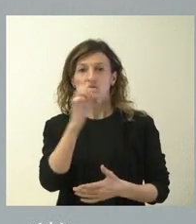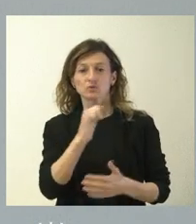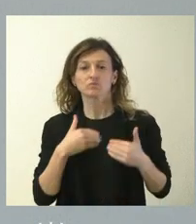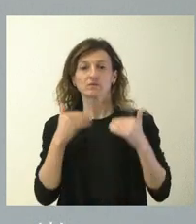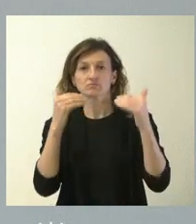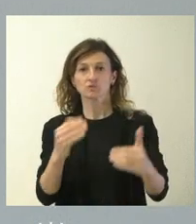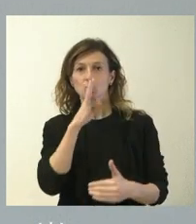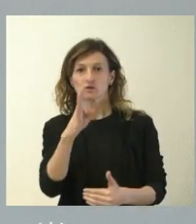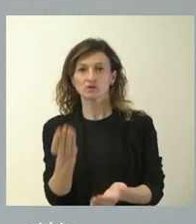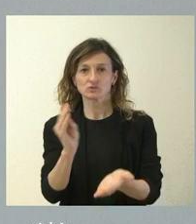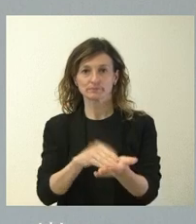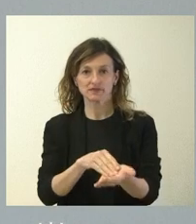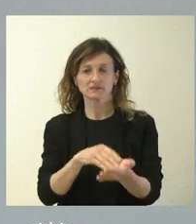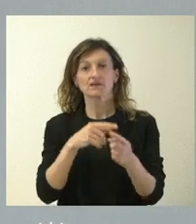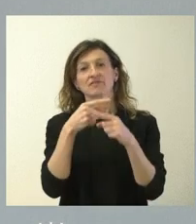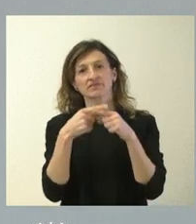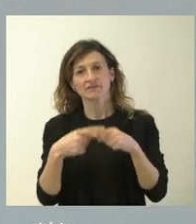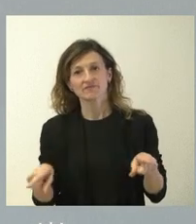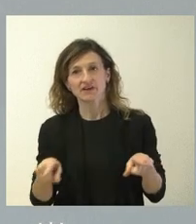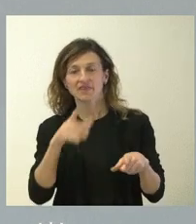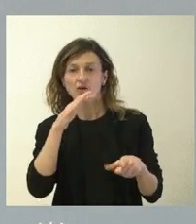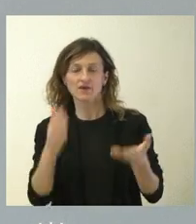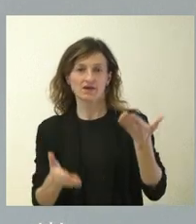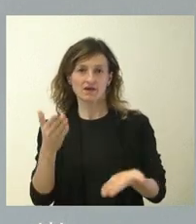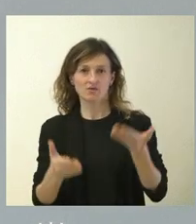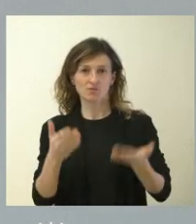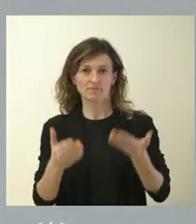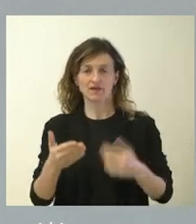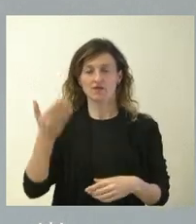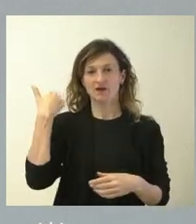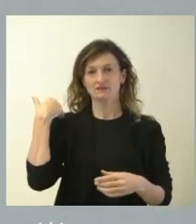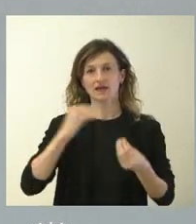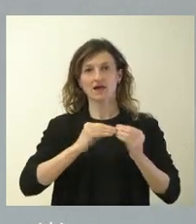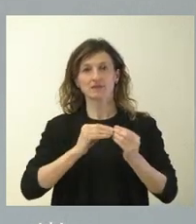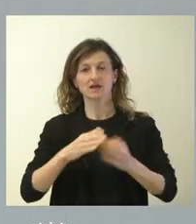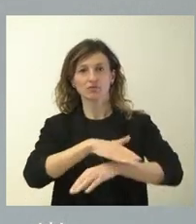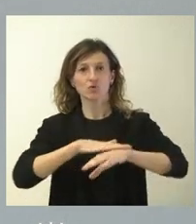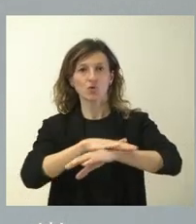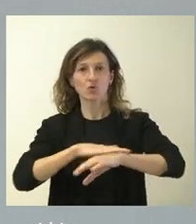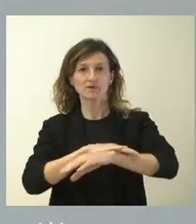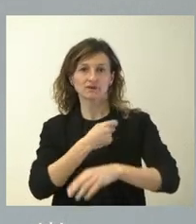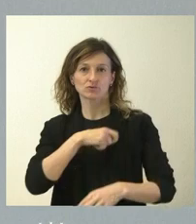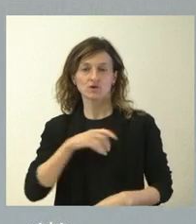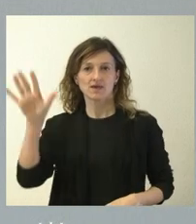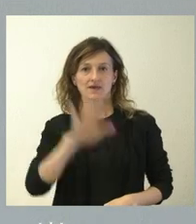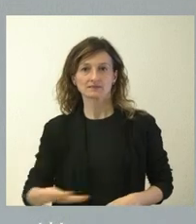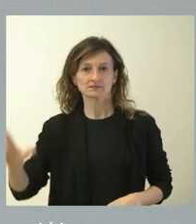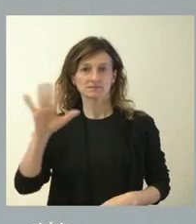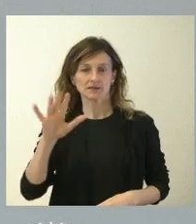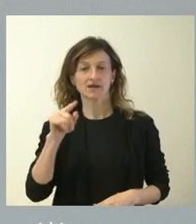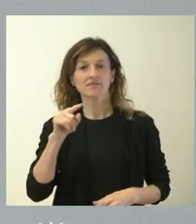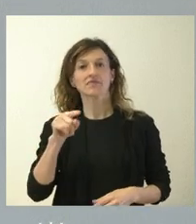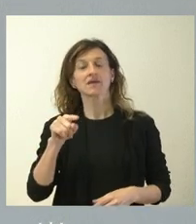otros cuatro años más. Por tanto, una de las diferencias que tenemos respecto de la que ha aplicado el Gobierno de la Nación es que no es una